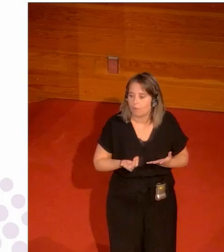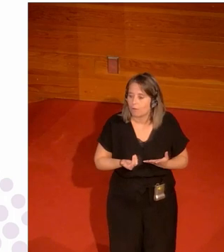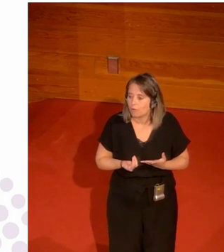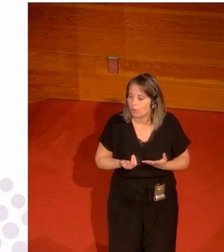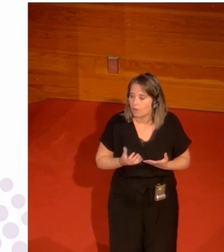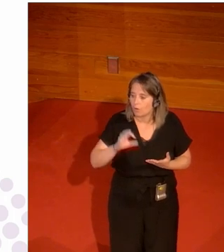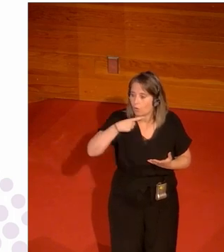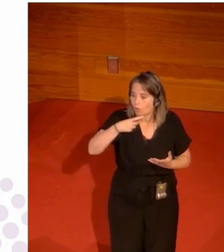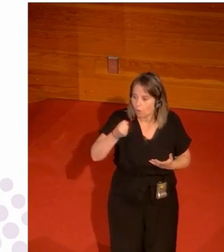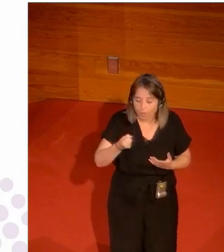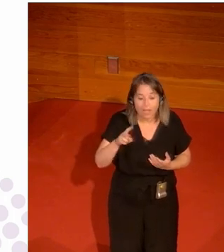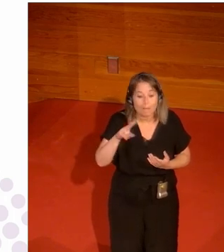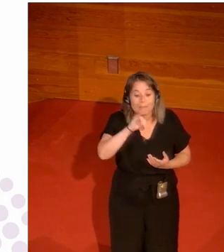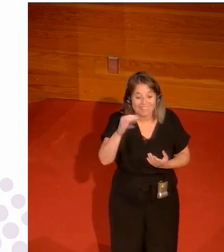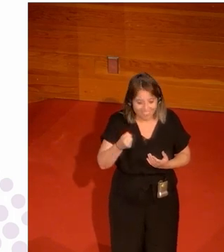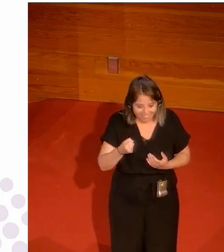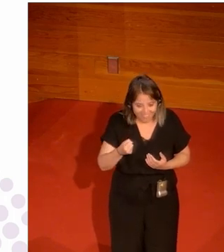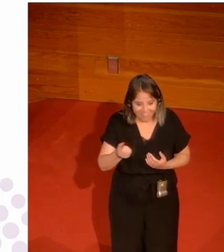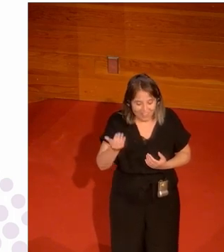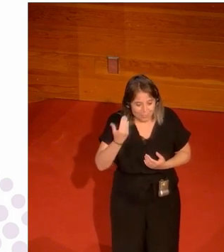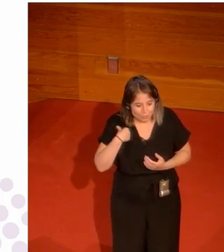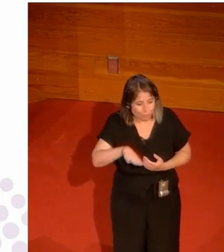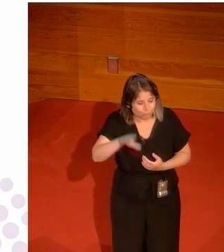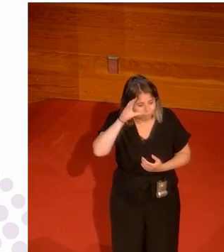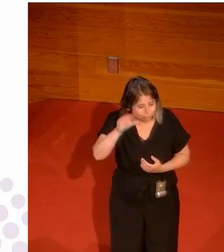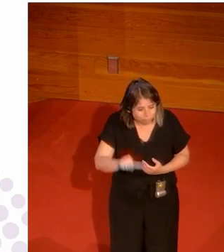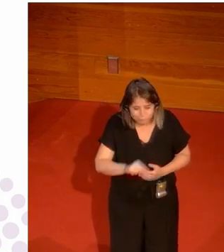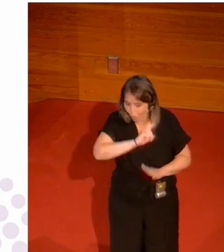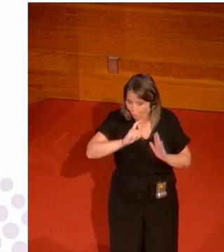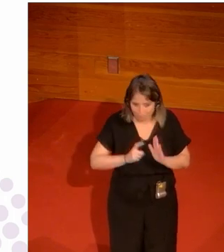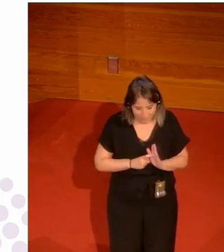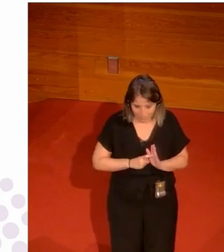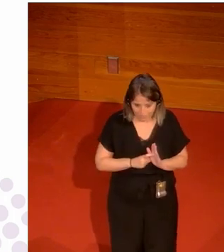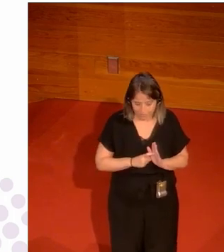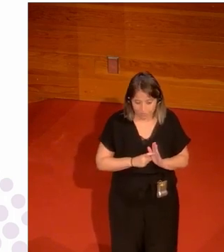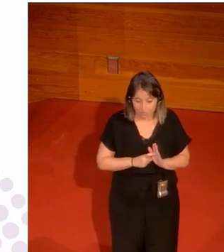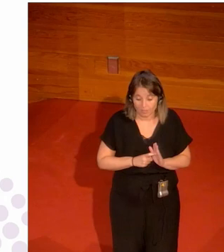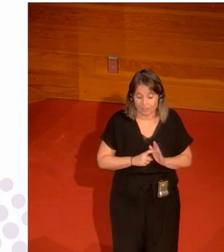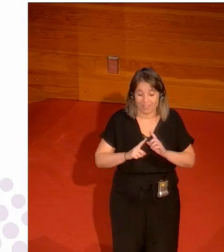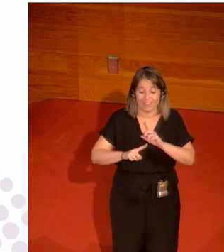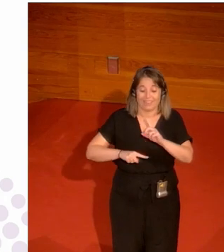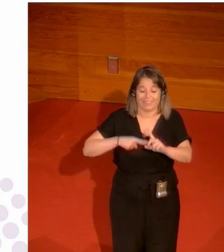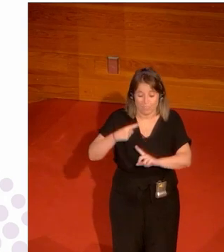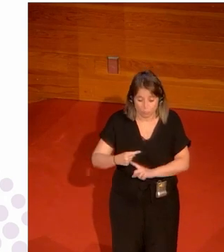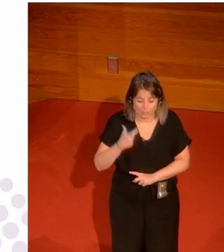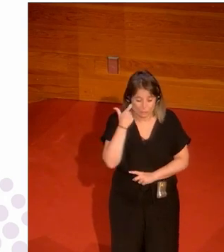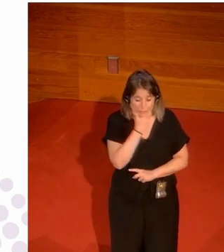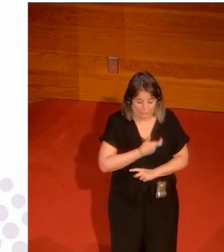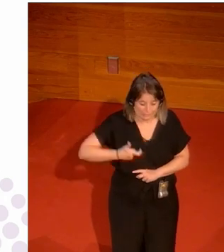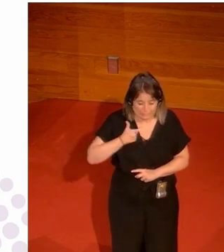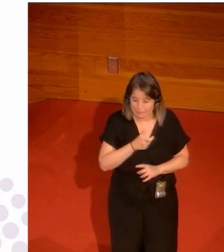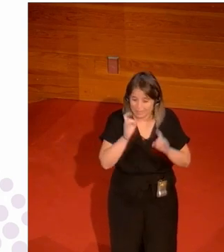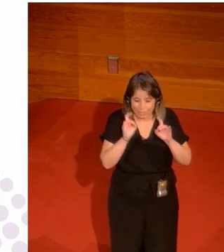Olga Viza que yo me tragaba todo entonces que tanto tiempo después sigamos igual